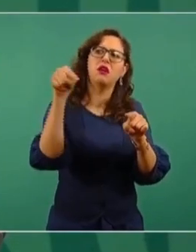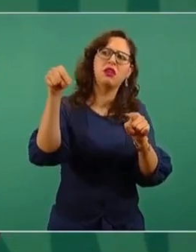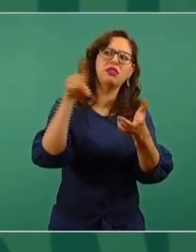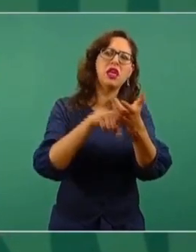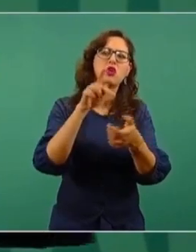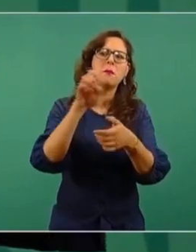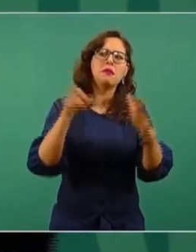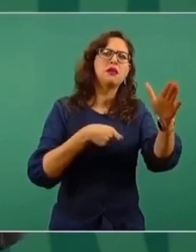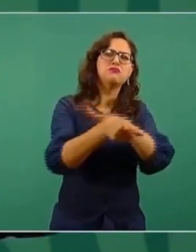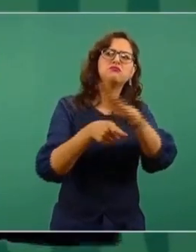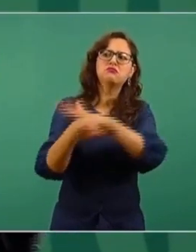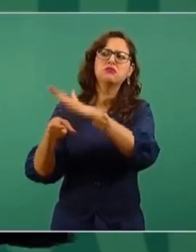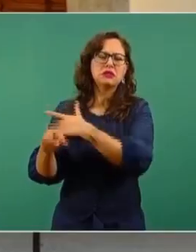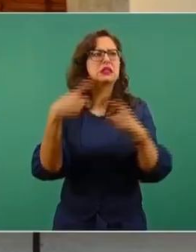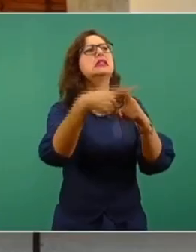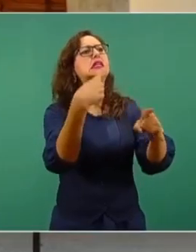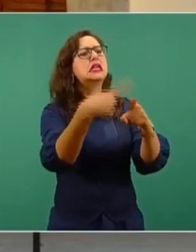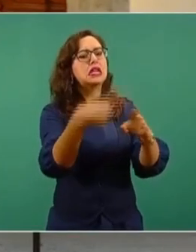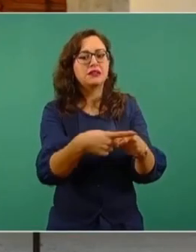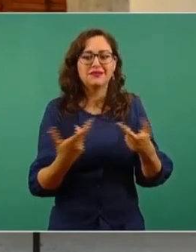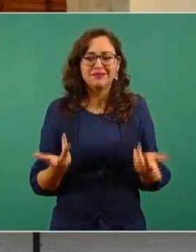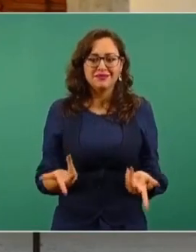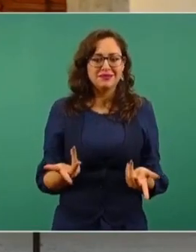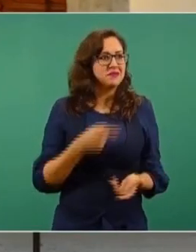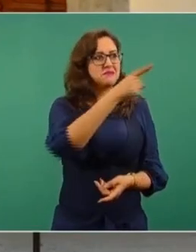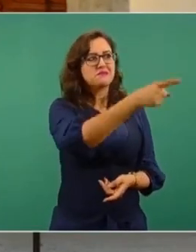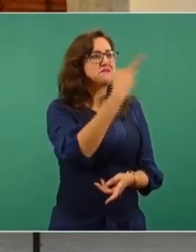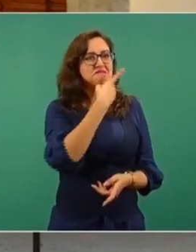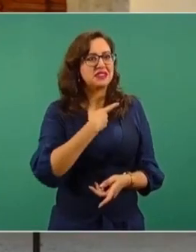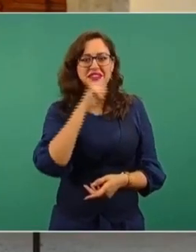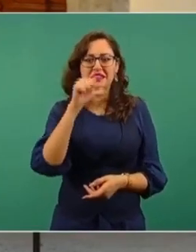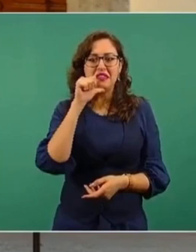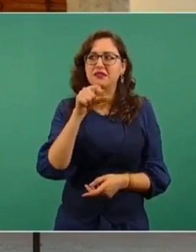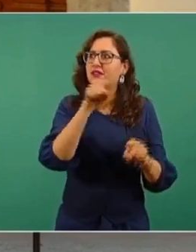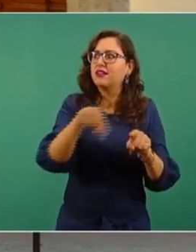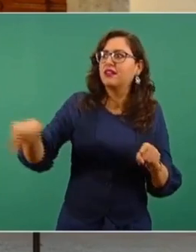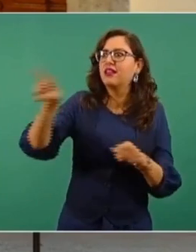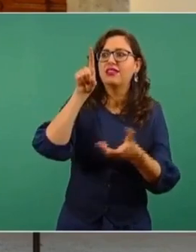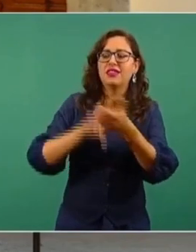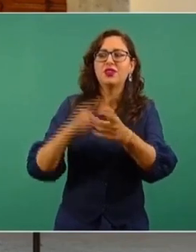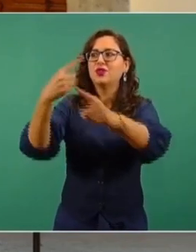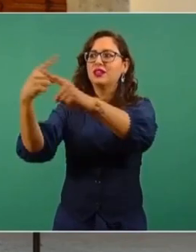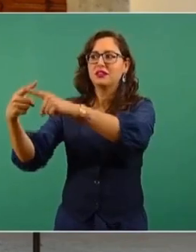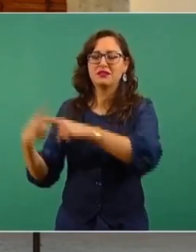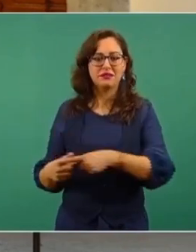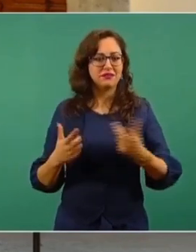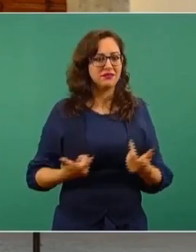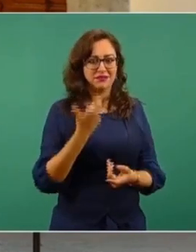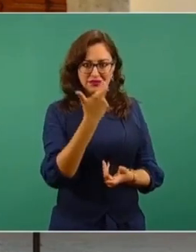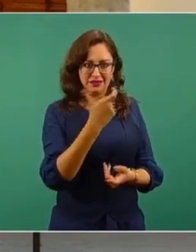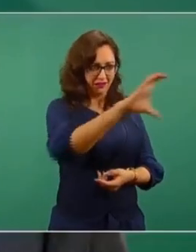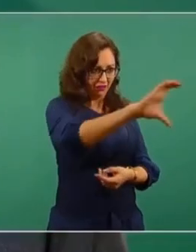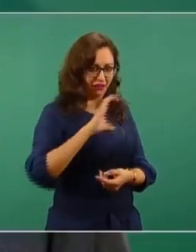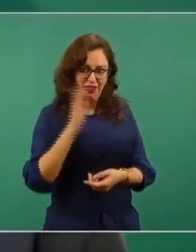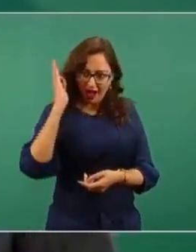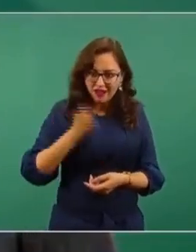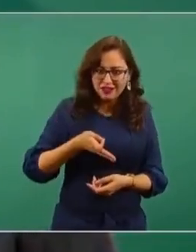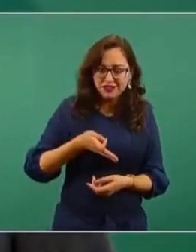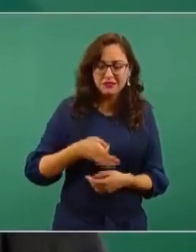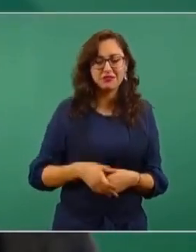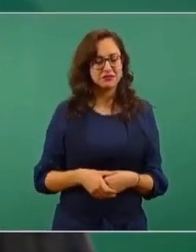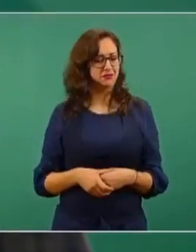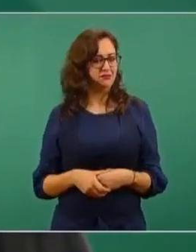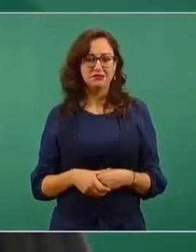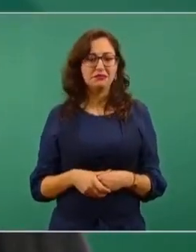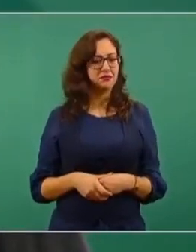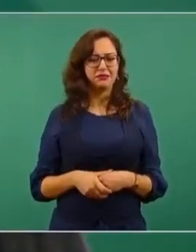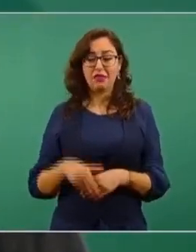Si no sabemos quiénes, no podemos aceptar. La supuesta